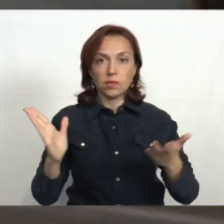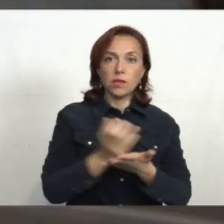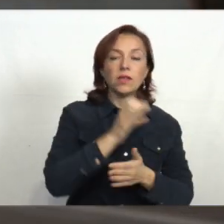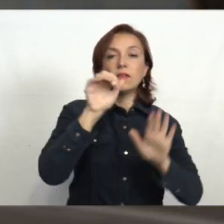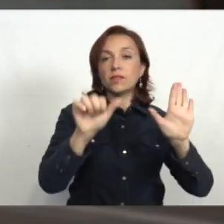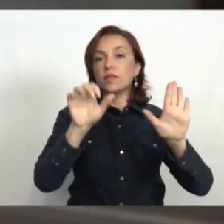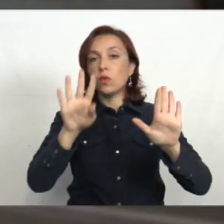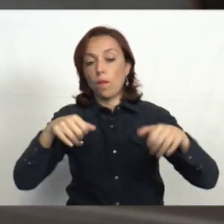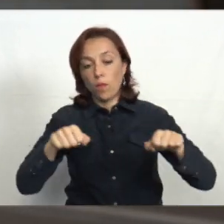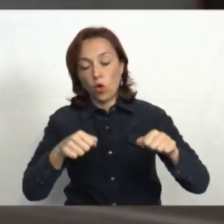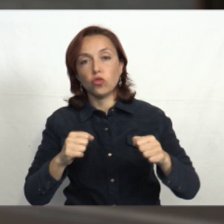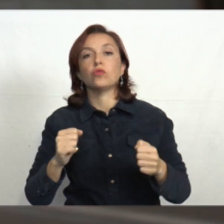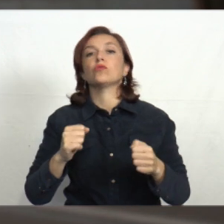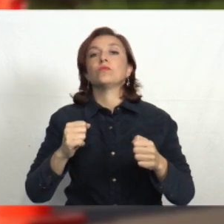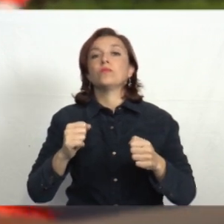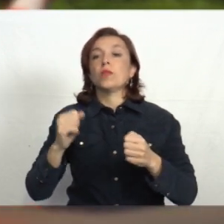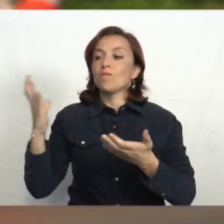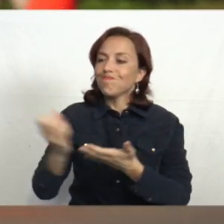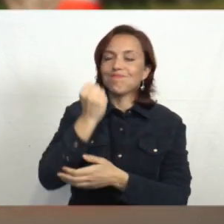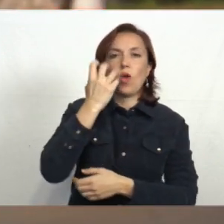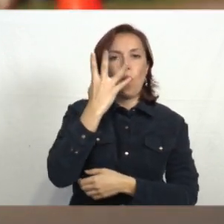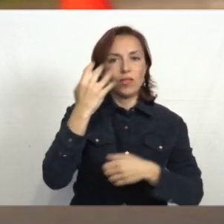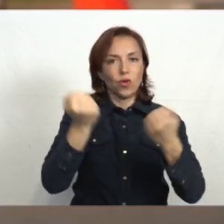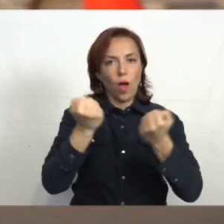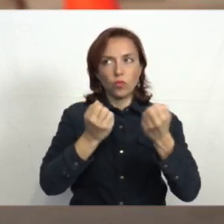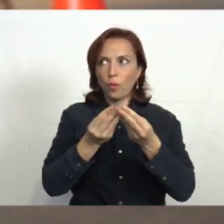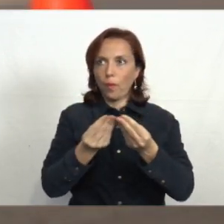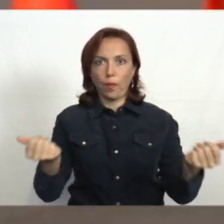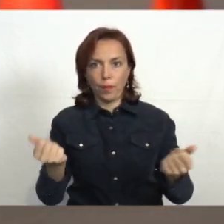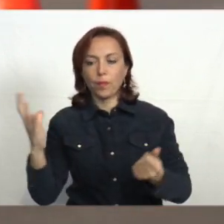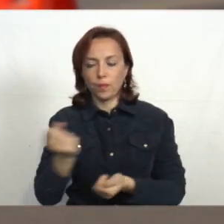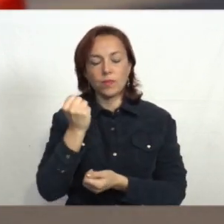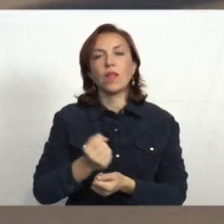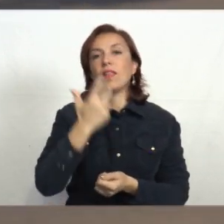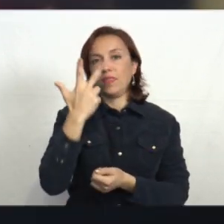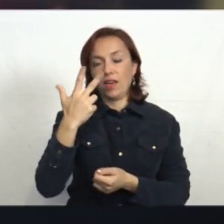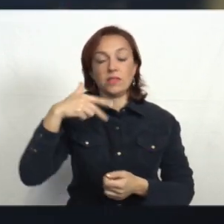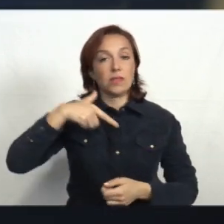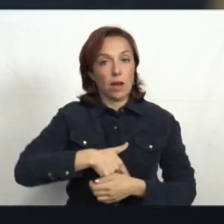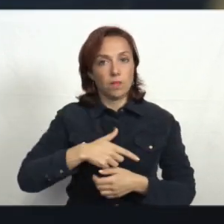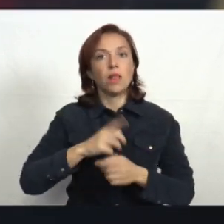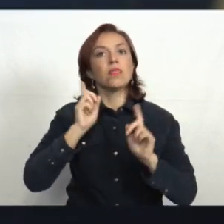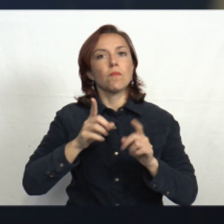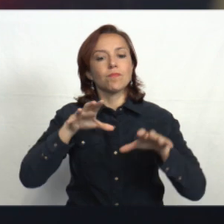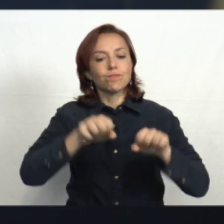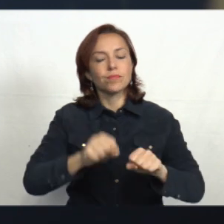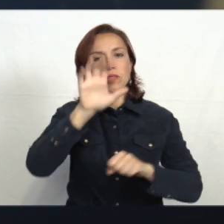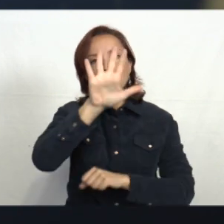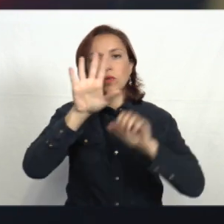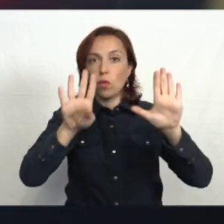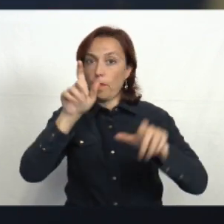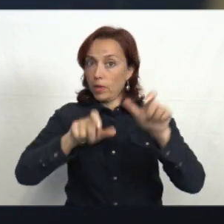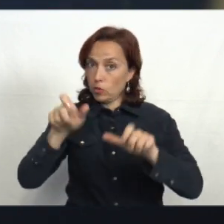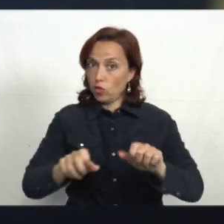motos, recuperaron cuatro autos que estaban requeridos y tres armas. Además, detuvieron a 59 personas. Ocho de ellas